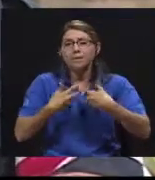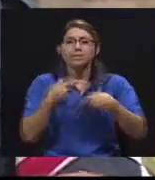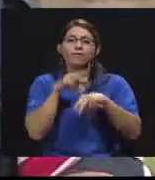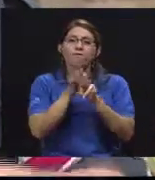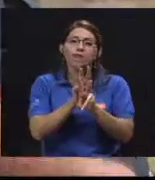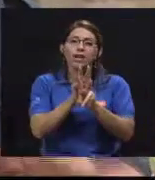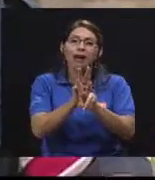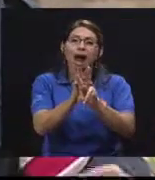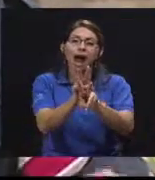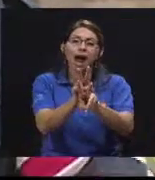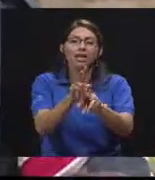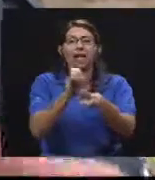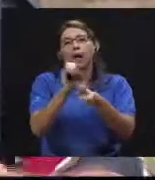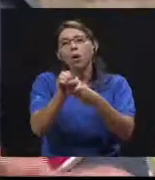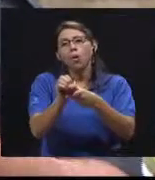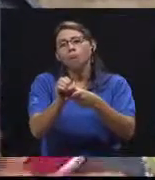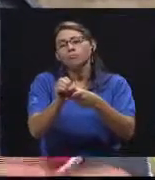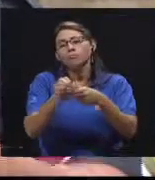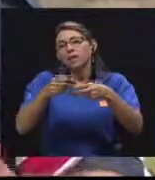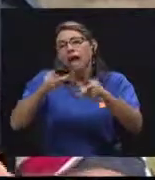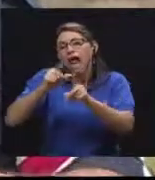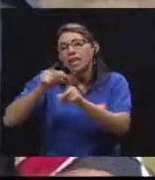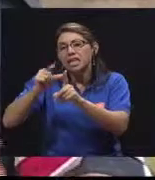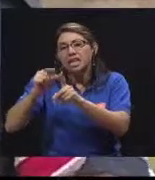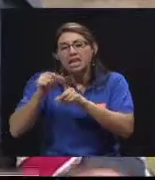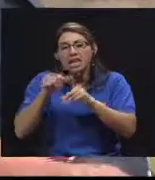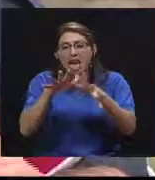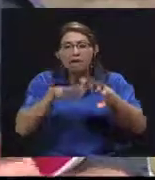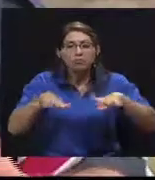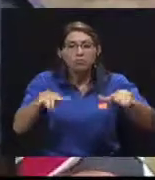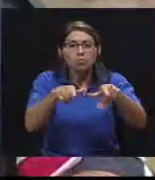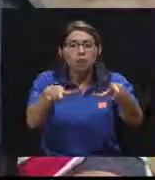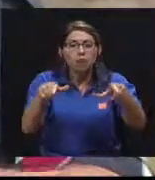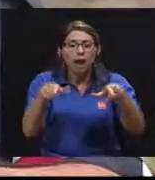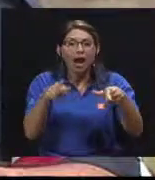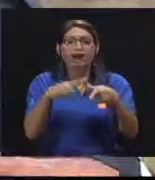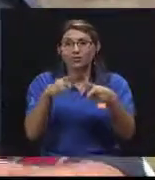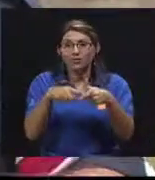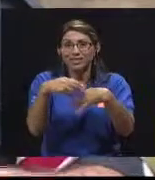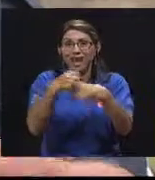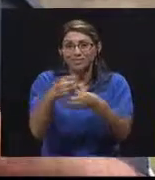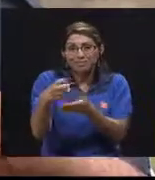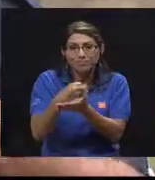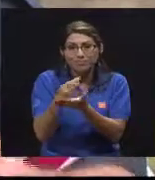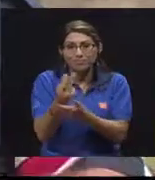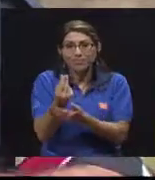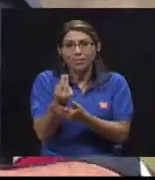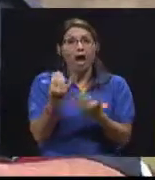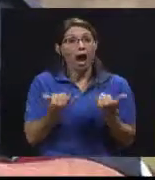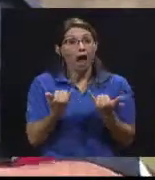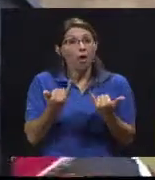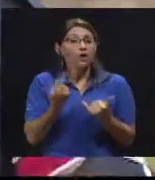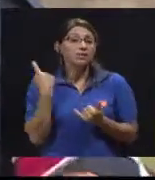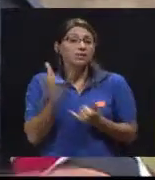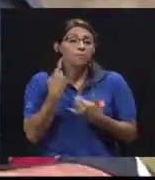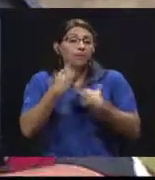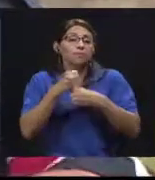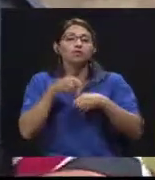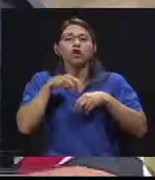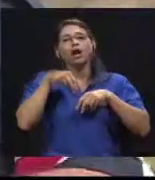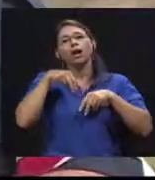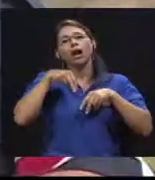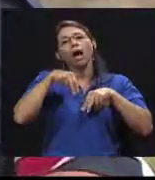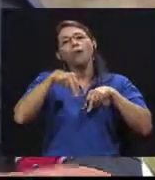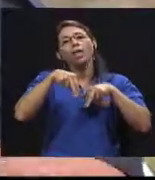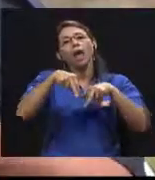eventos especiales o para otros grupos y ese tipo de actividades generan. Ahora es muy común que hacemos caminatas, hacemos carreras, algunos